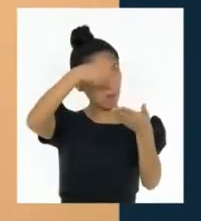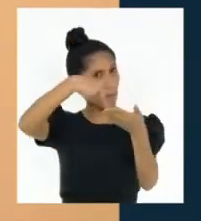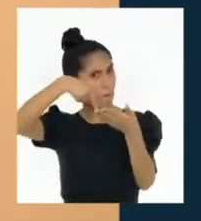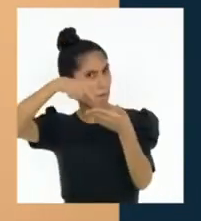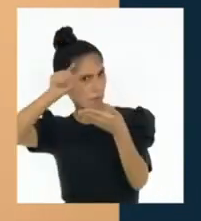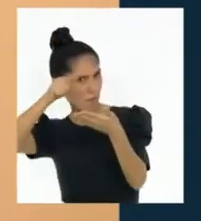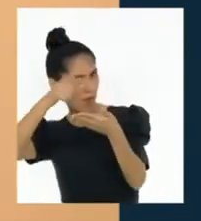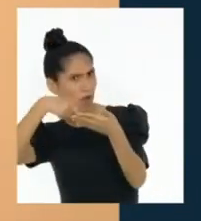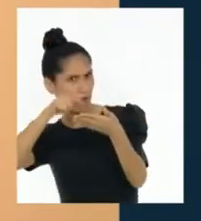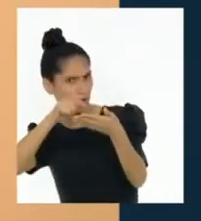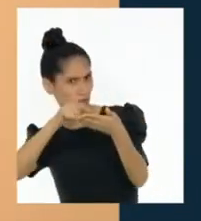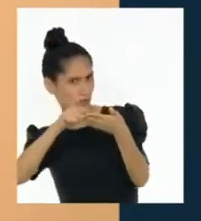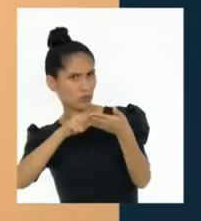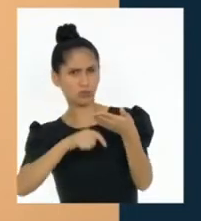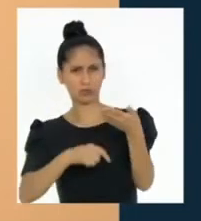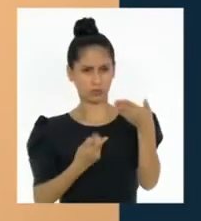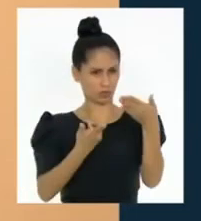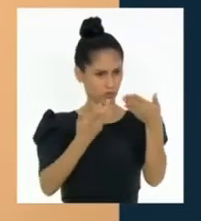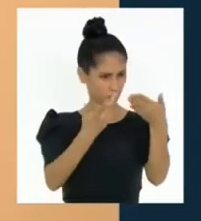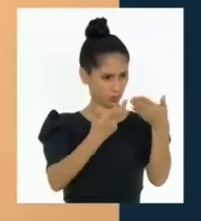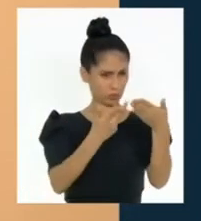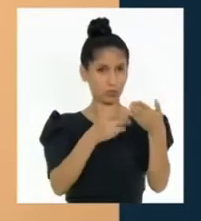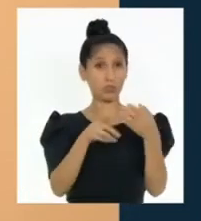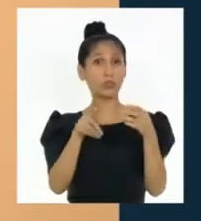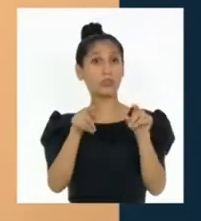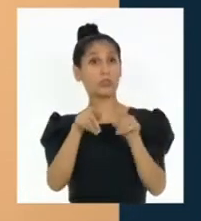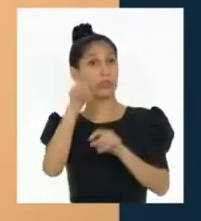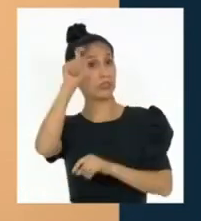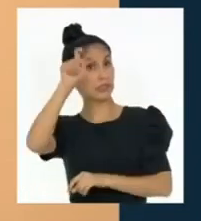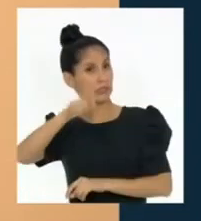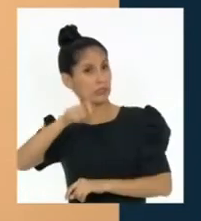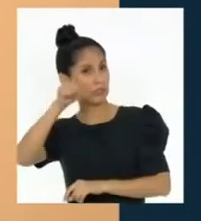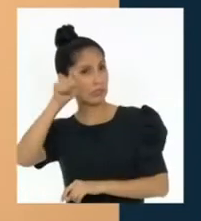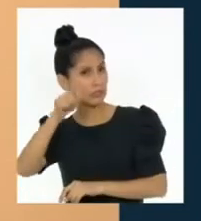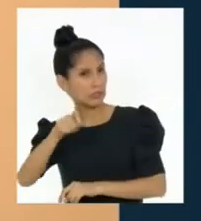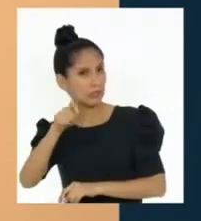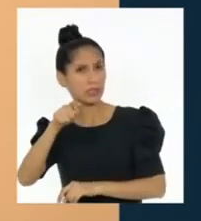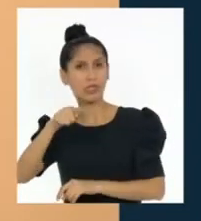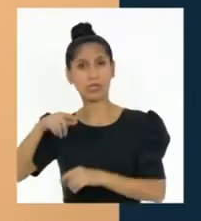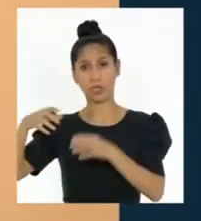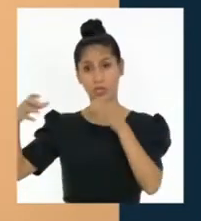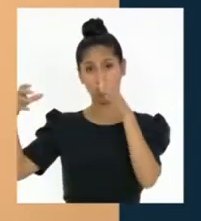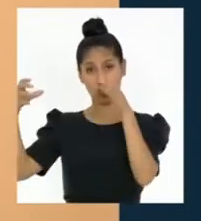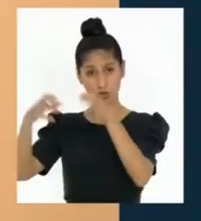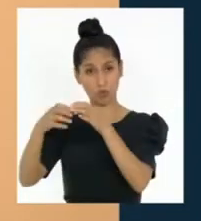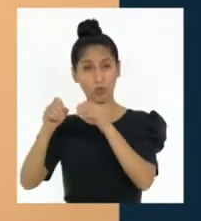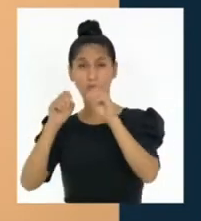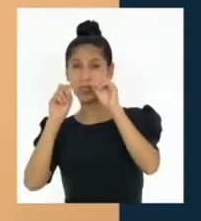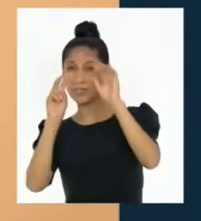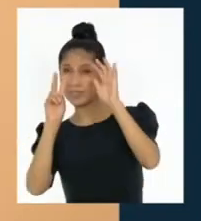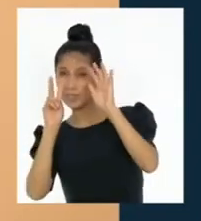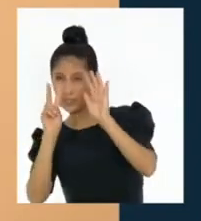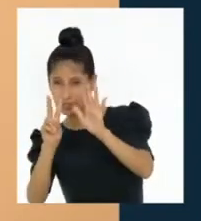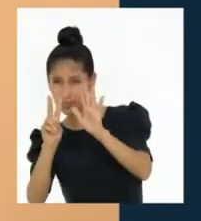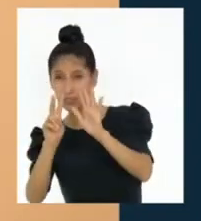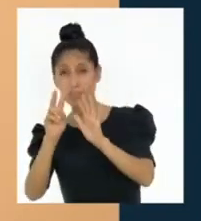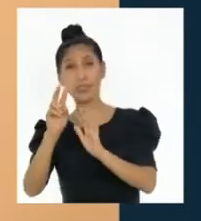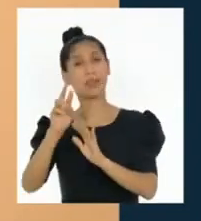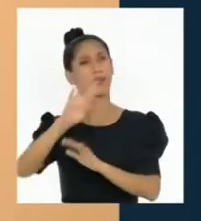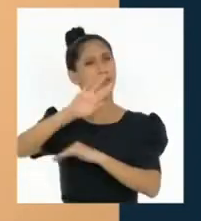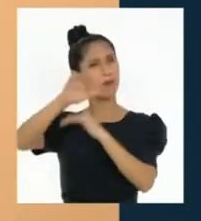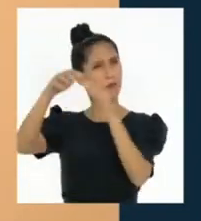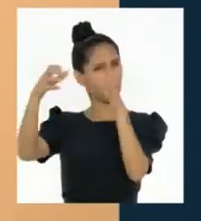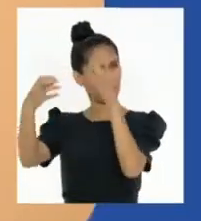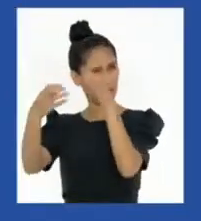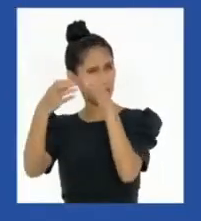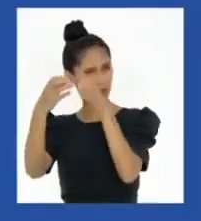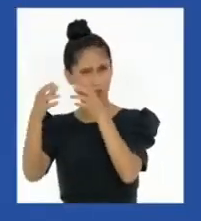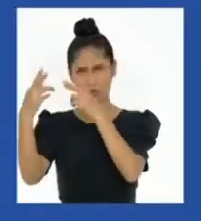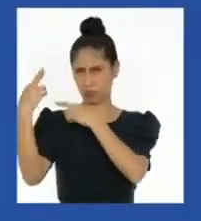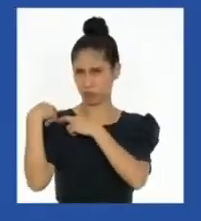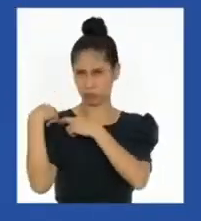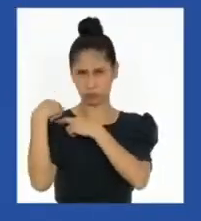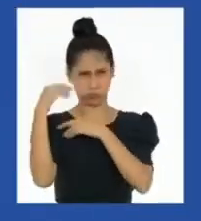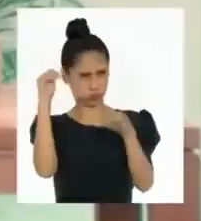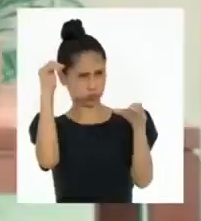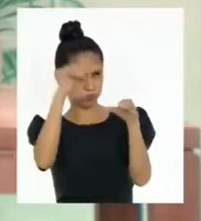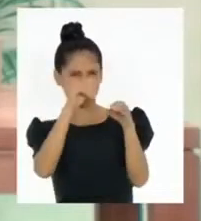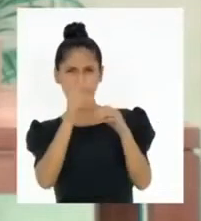consiga la elección de siete representantes en más de una circunscripción electoral.